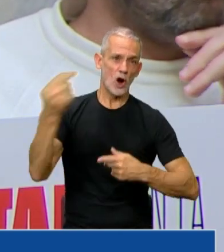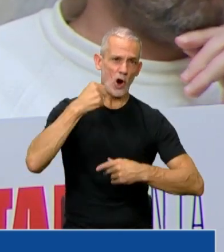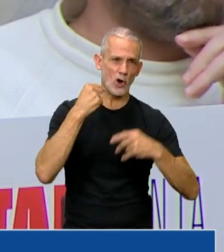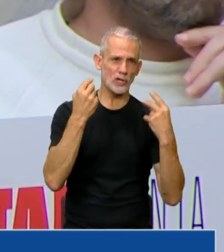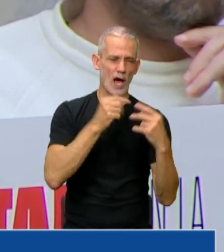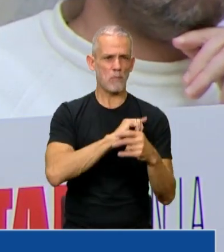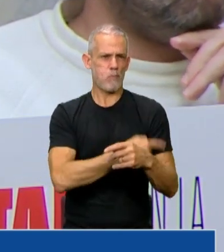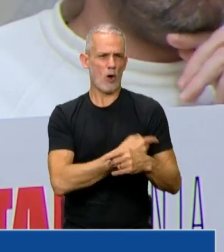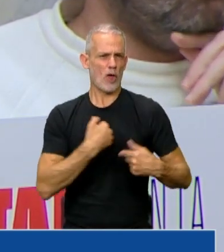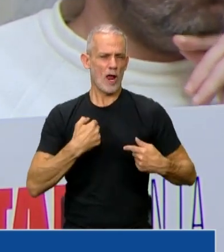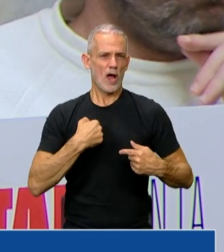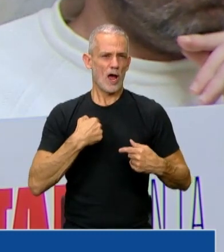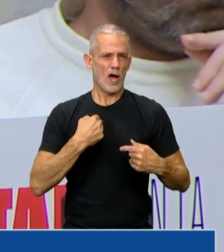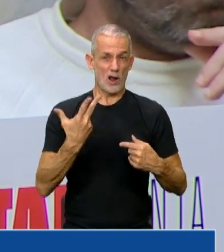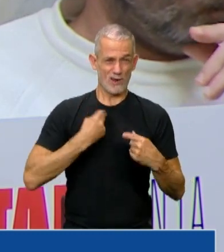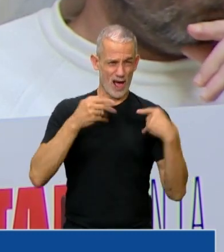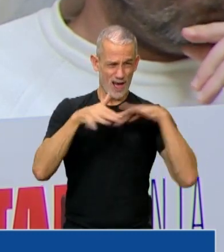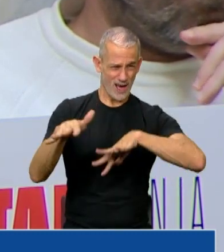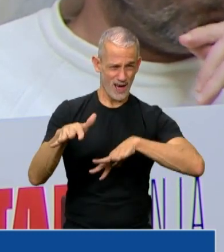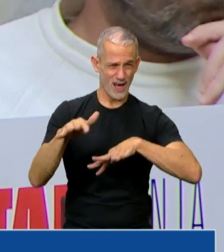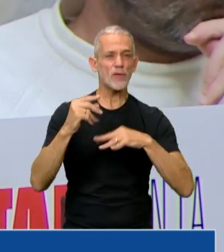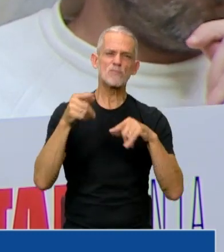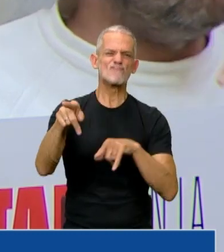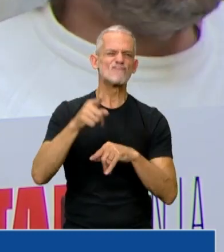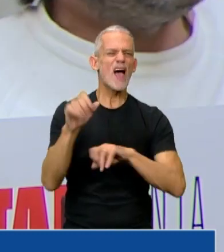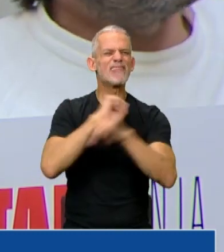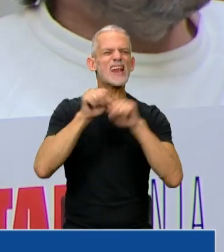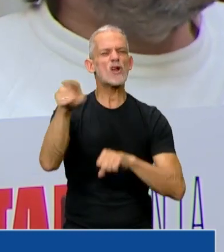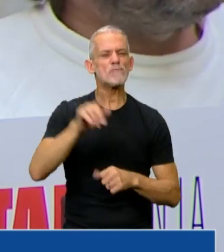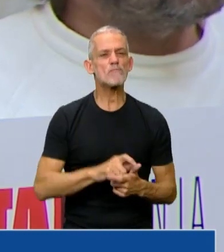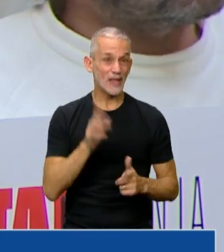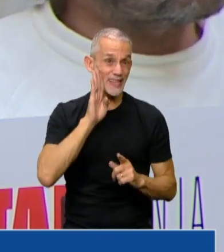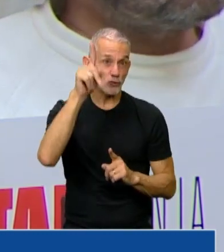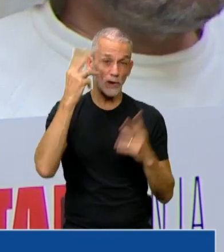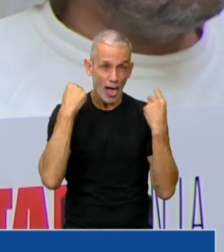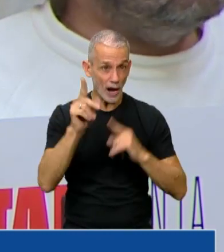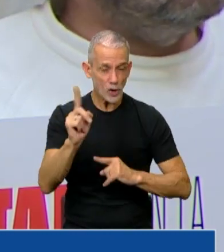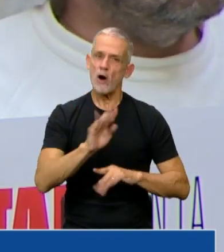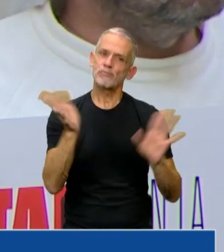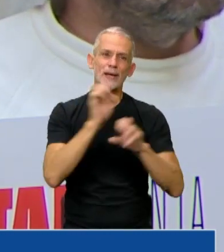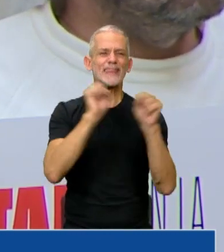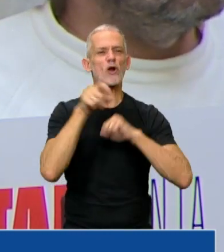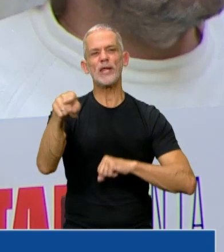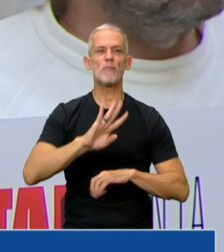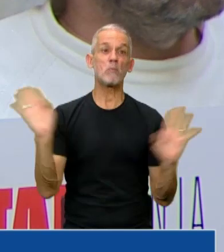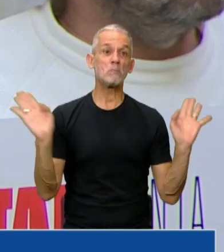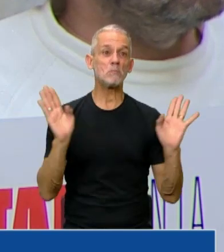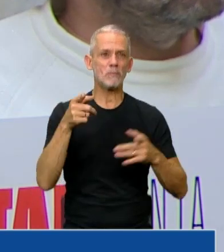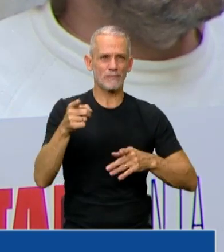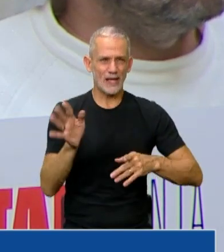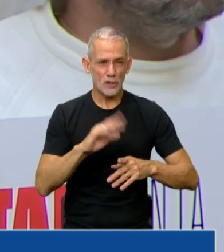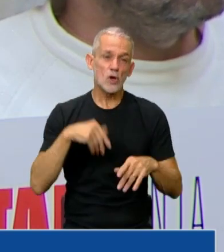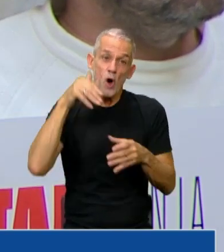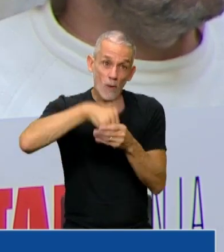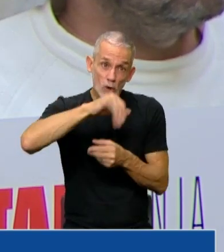poderes concentrados y a las medidas de los gobiernos imperialistas como Estados Unidos, es claro que no podemos